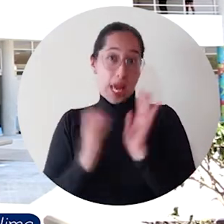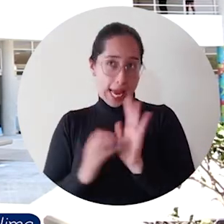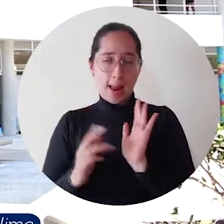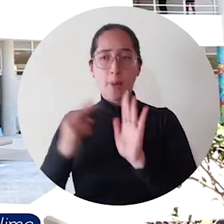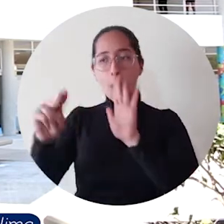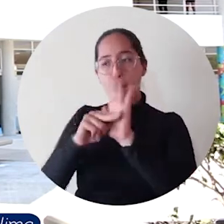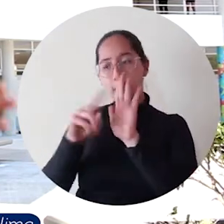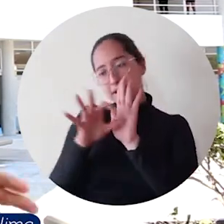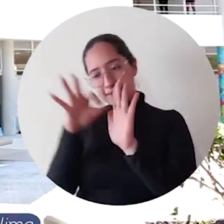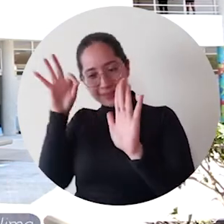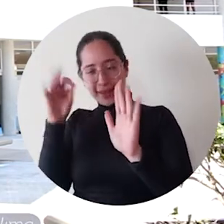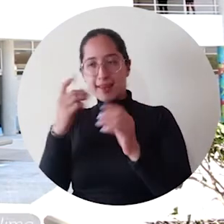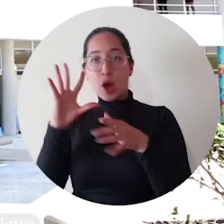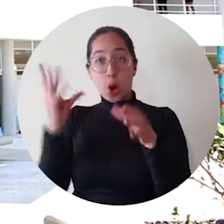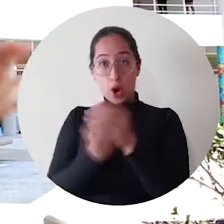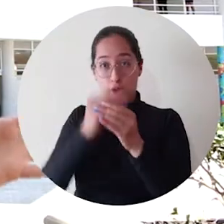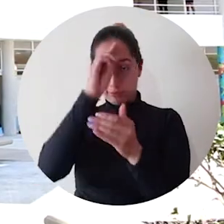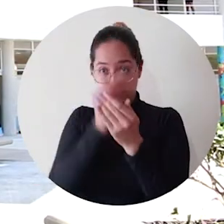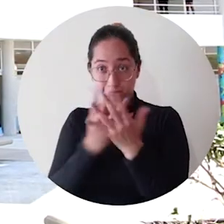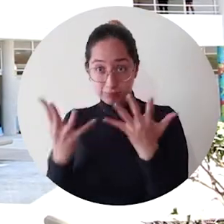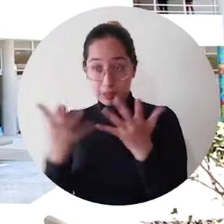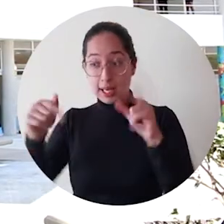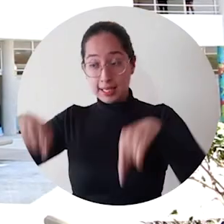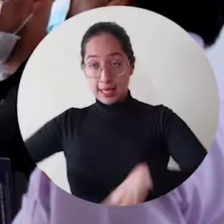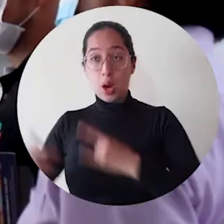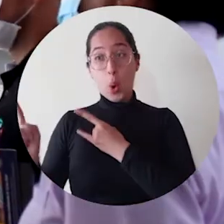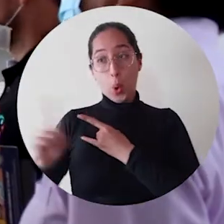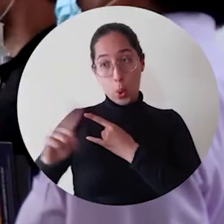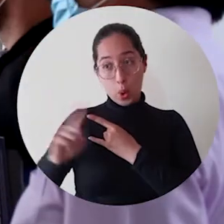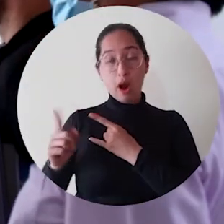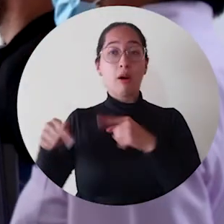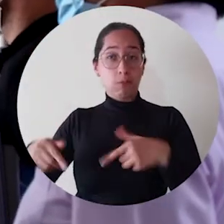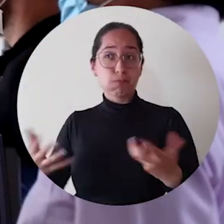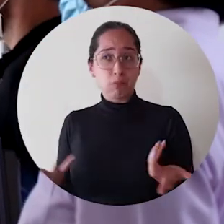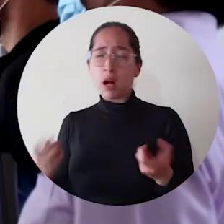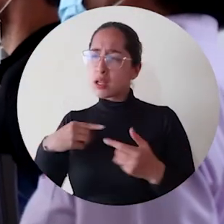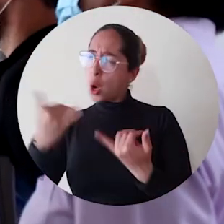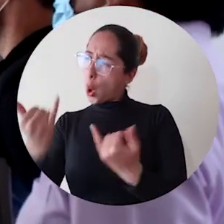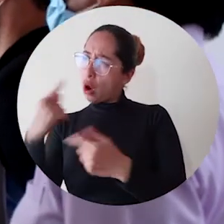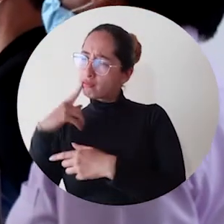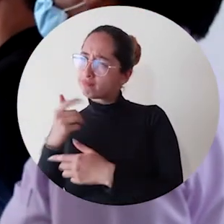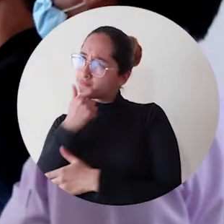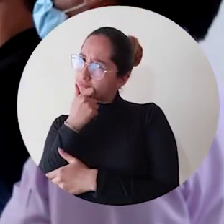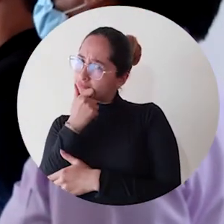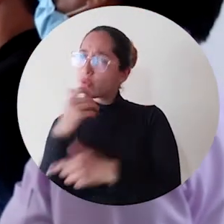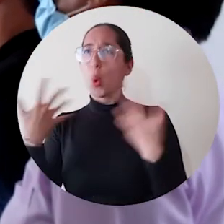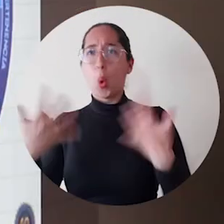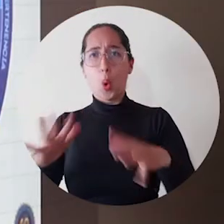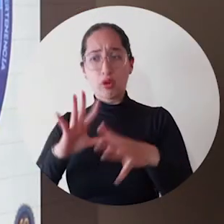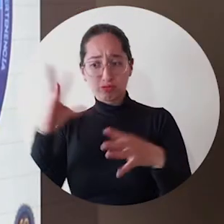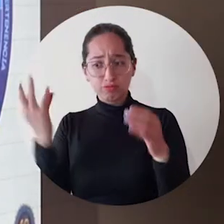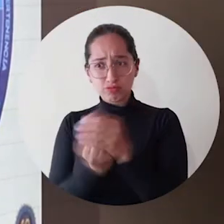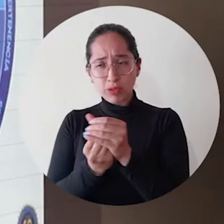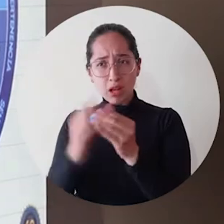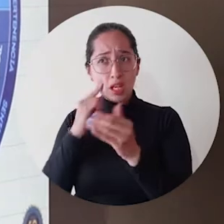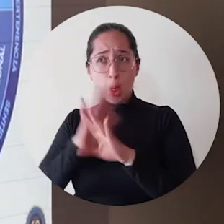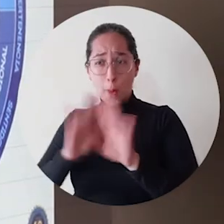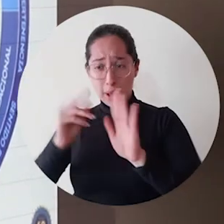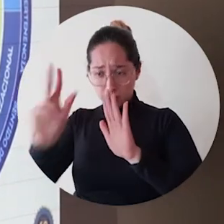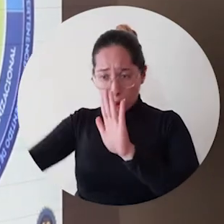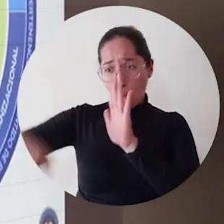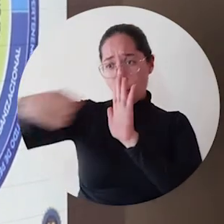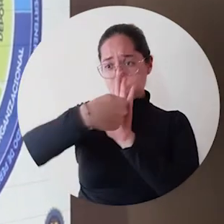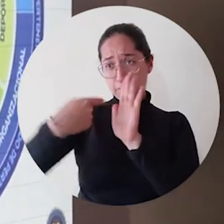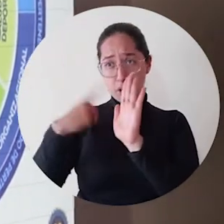ejemplo la política de inclusión y diversidad que tiene la Universidad del Tolima que hoy pudimos comprender la magnitud de la política de inclusión que